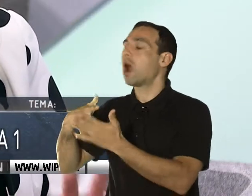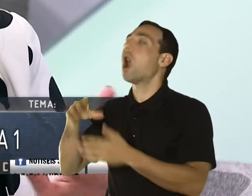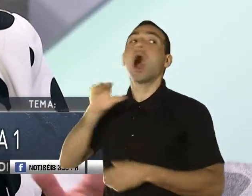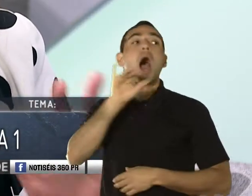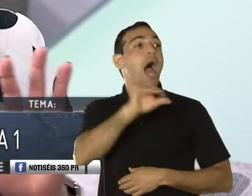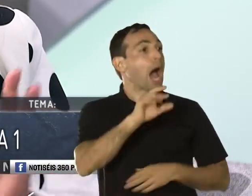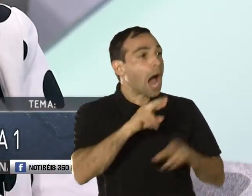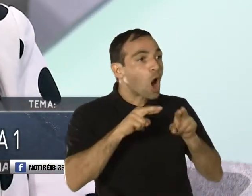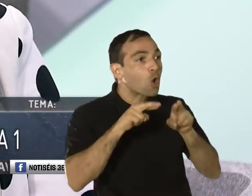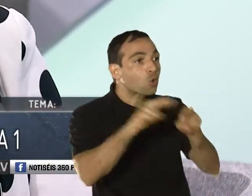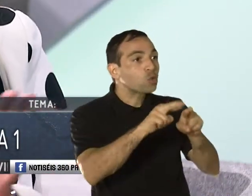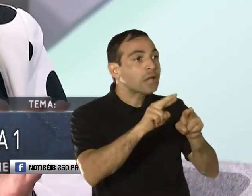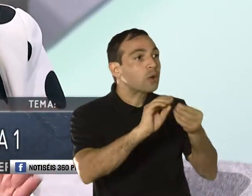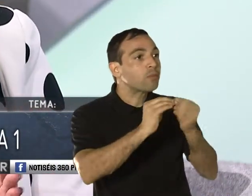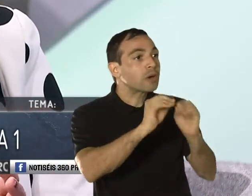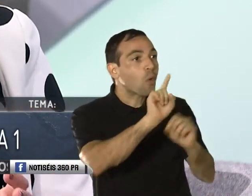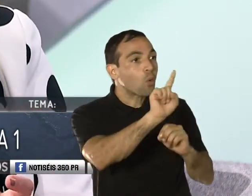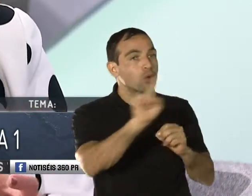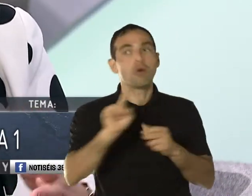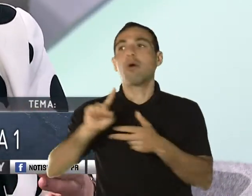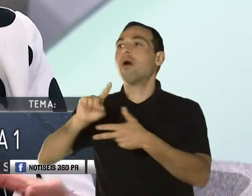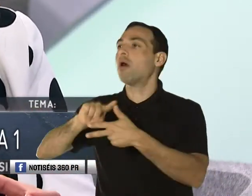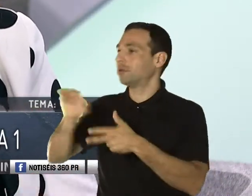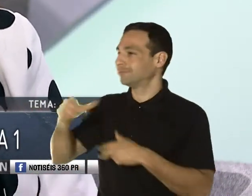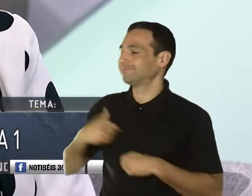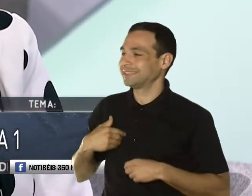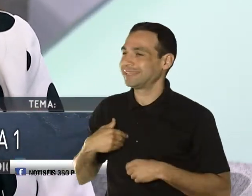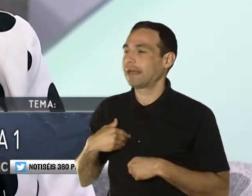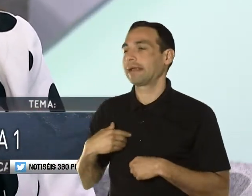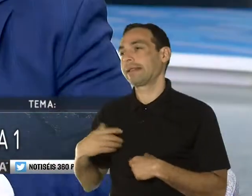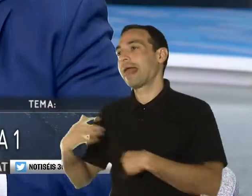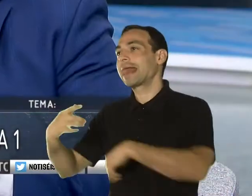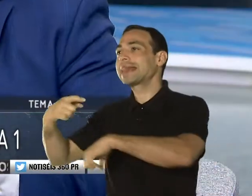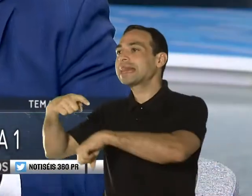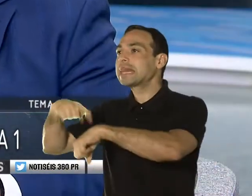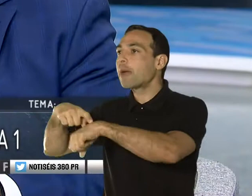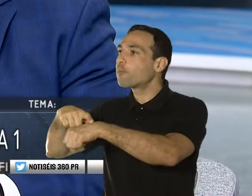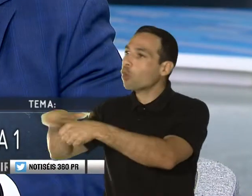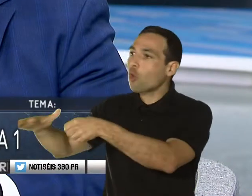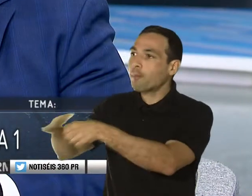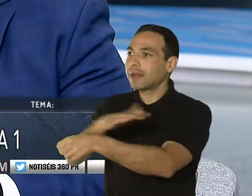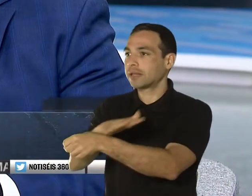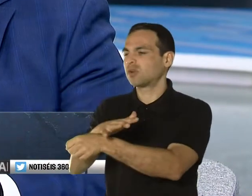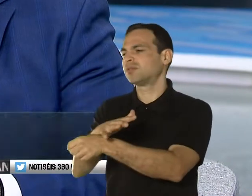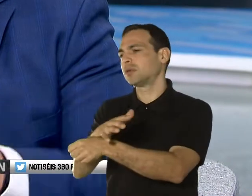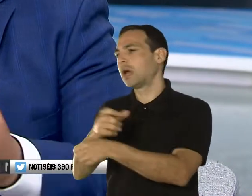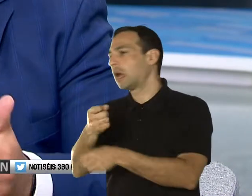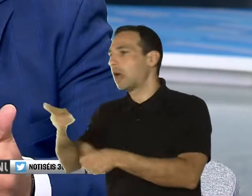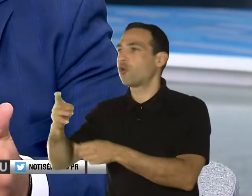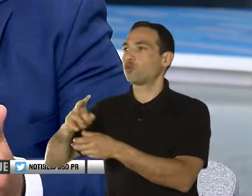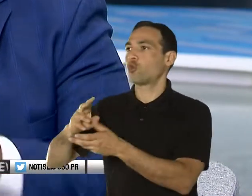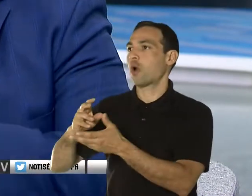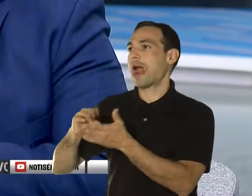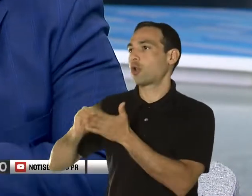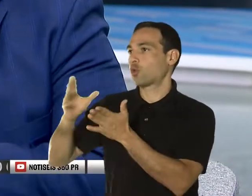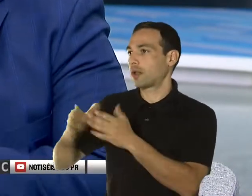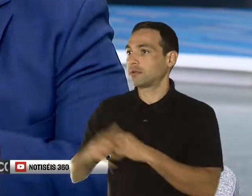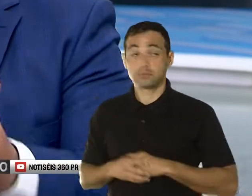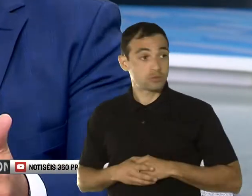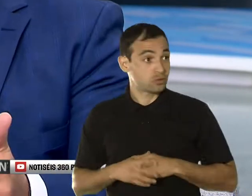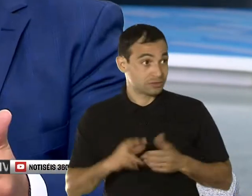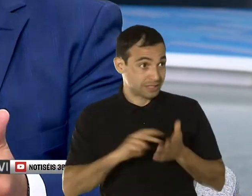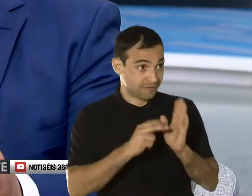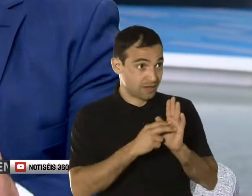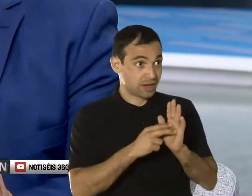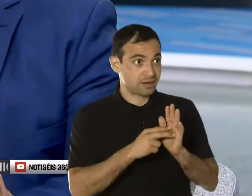regular, solo que la diferencia es que están en salones a tiempo completo con menos estudiantes. Y si es así, la cualificación por ser estudiante está a tiempo